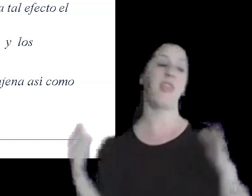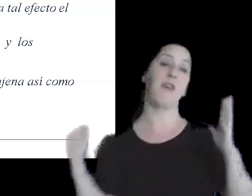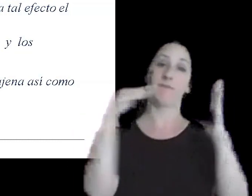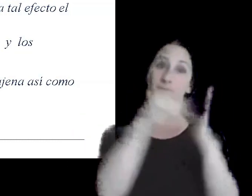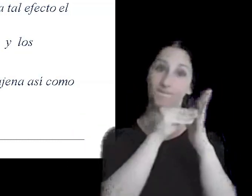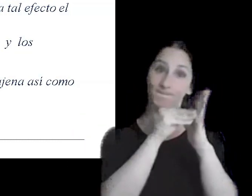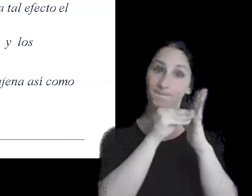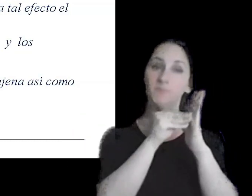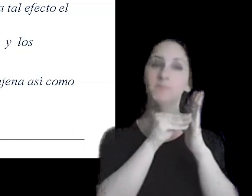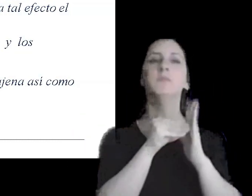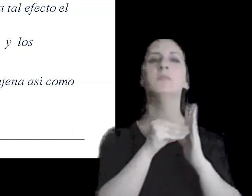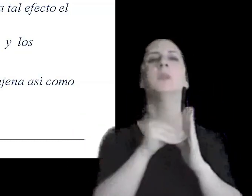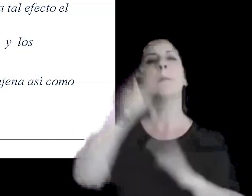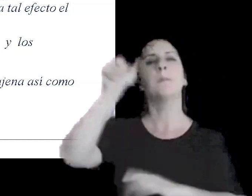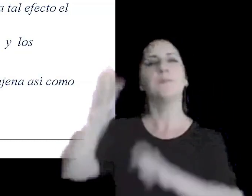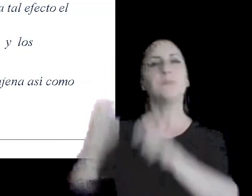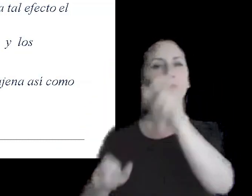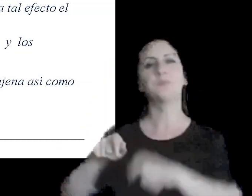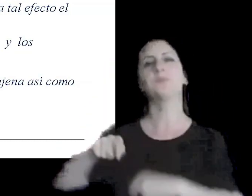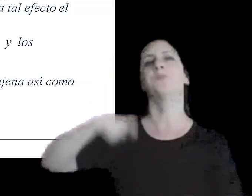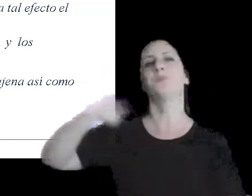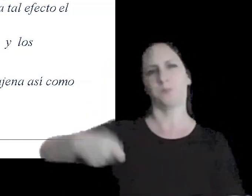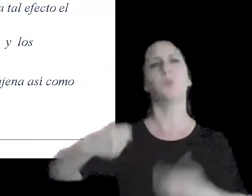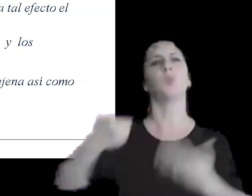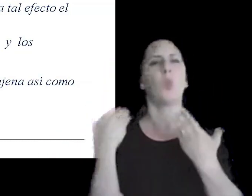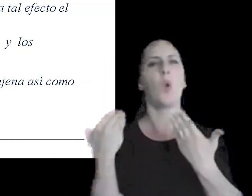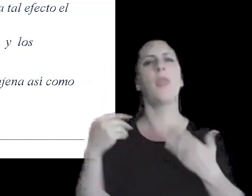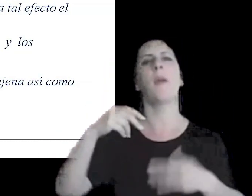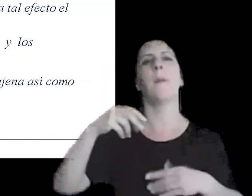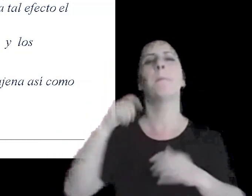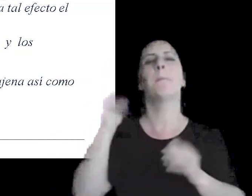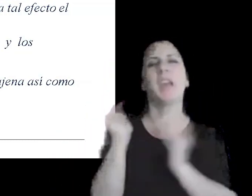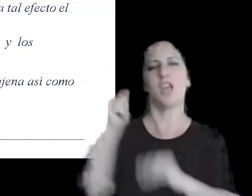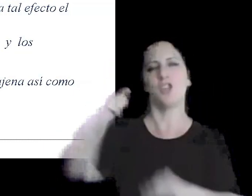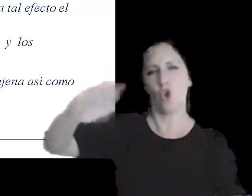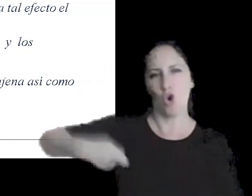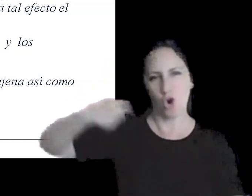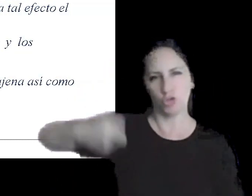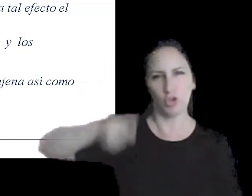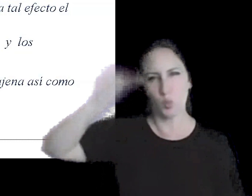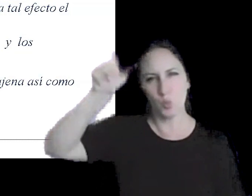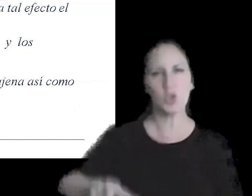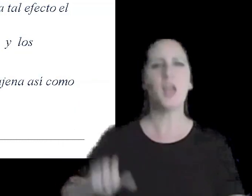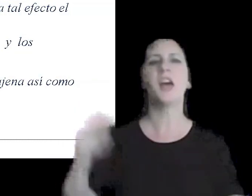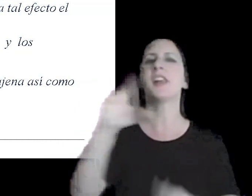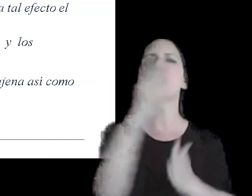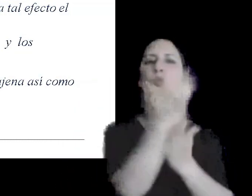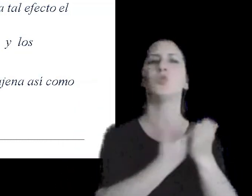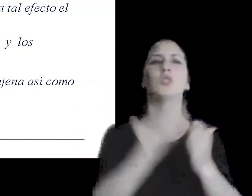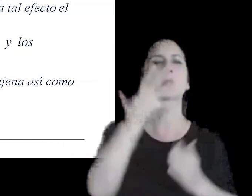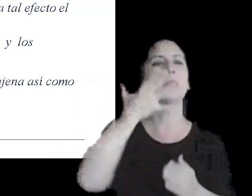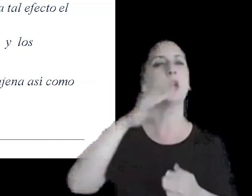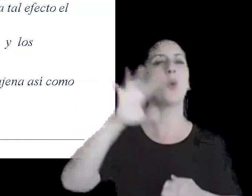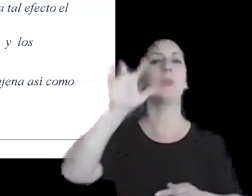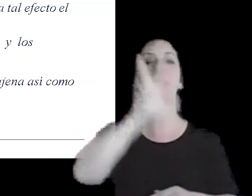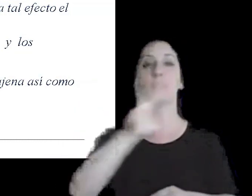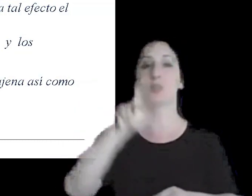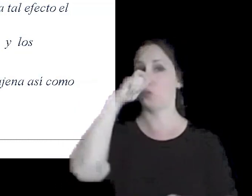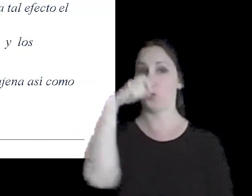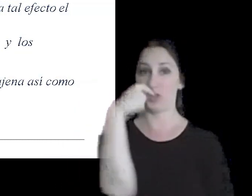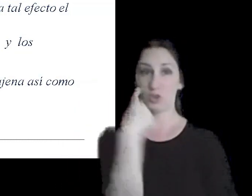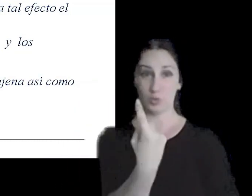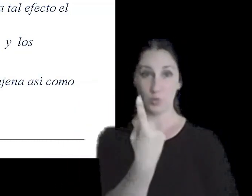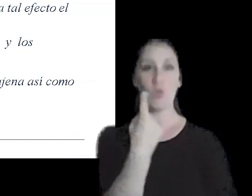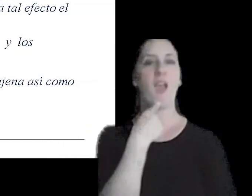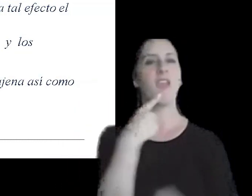aquellos contribuyentes calificados como pequeños contribuyentes en la resolución 5.321 están